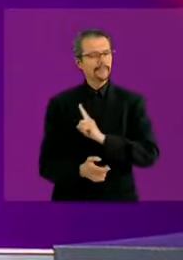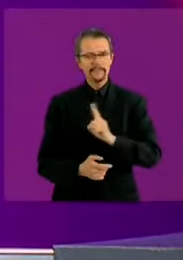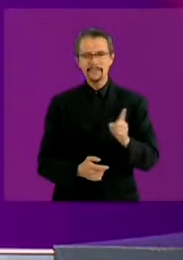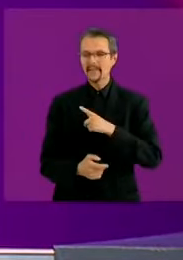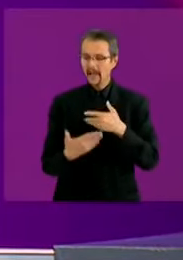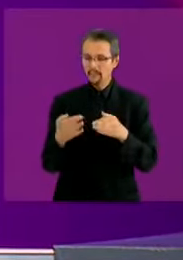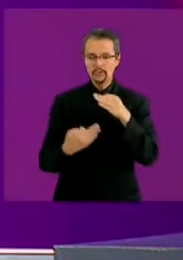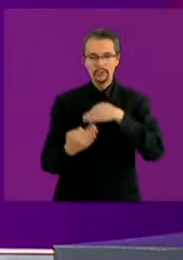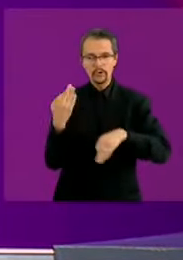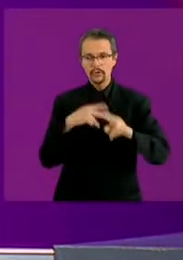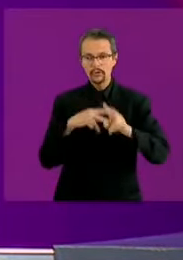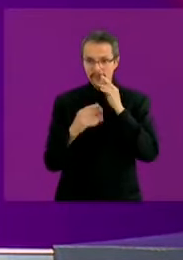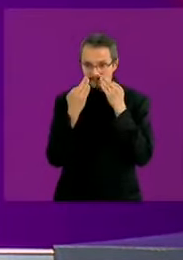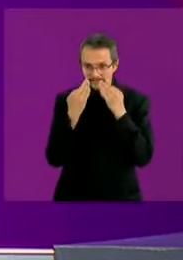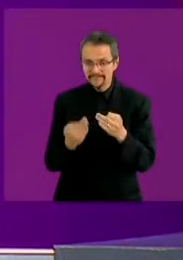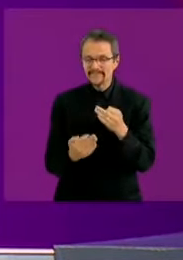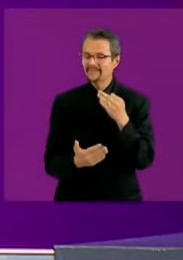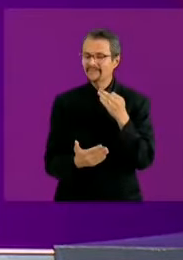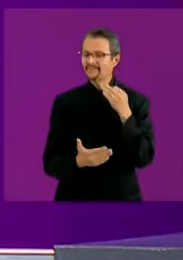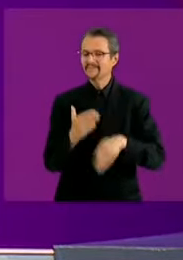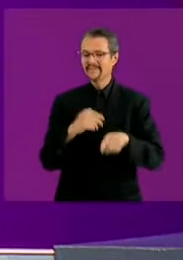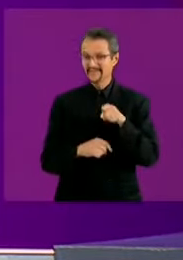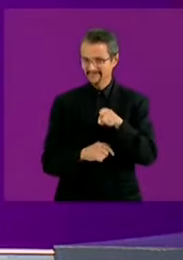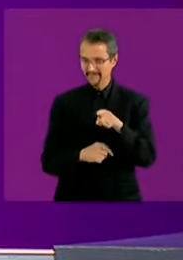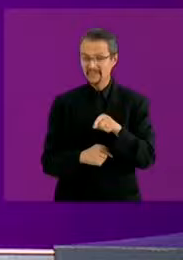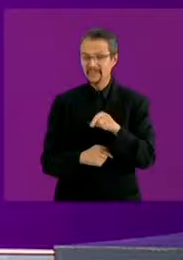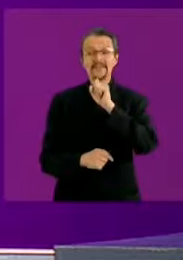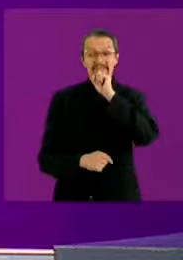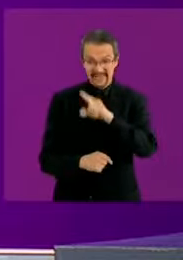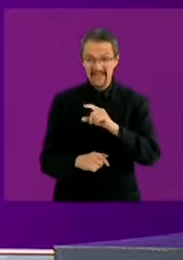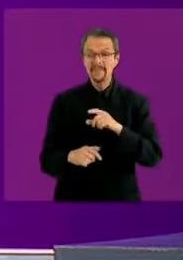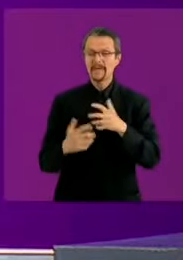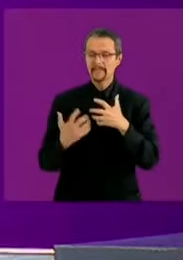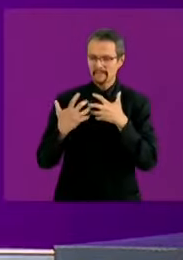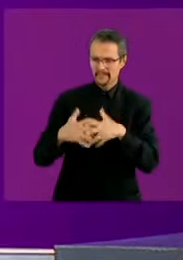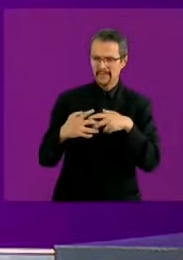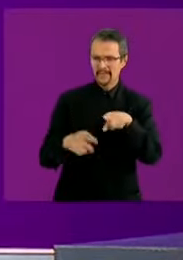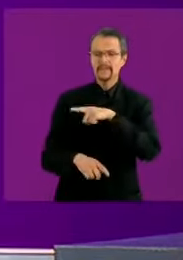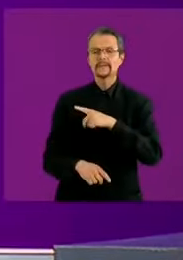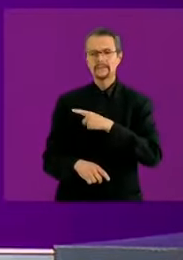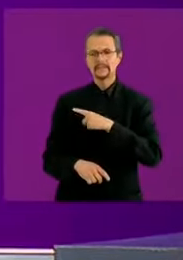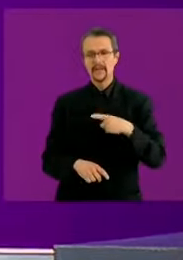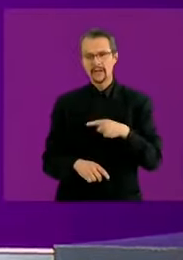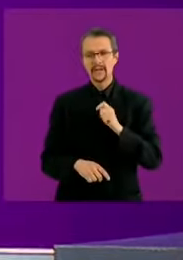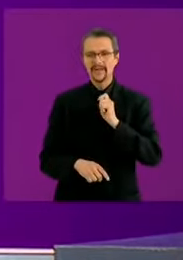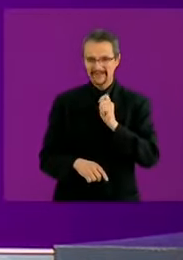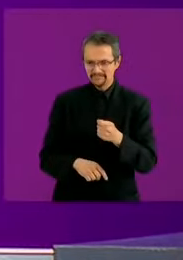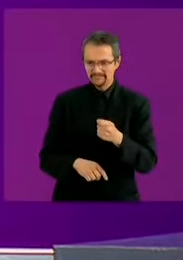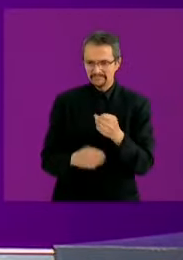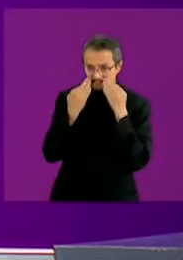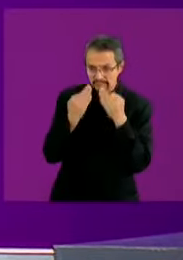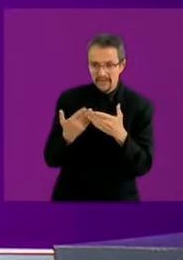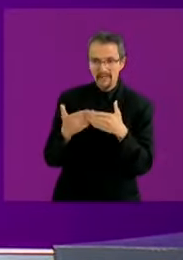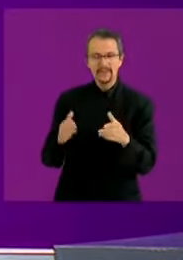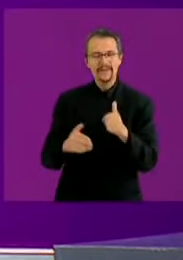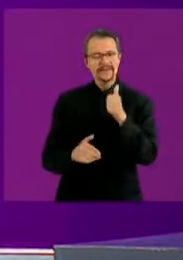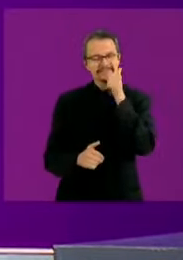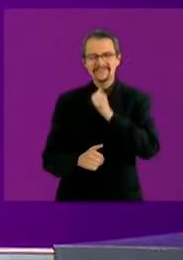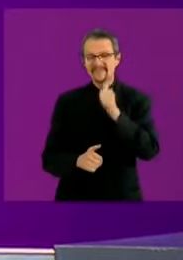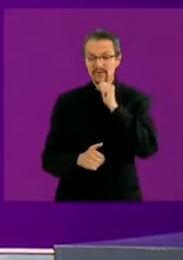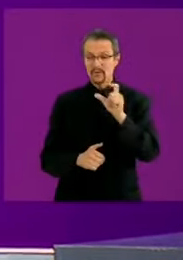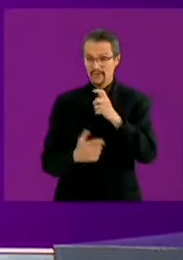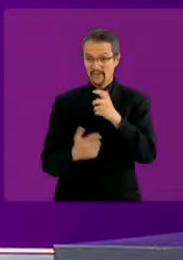Además hay que incentivar a las empresas que cumplan con estas reglas de transparencia y también entender algo. En el momento en que una empresa se vuelve